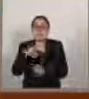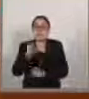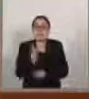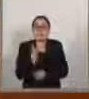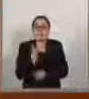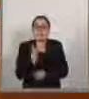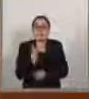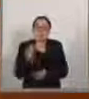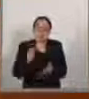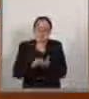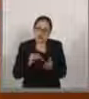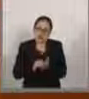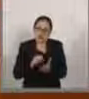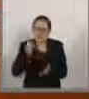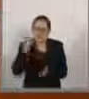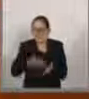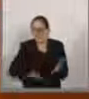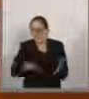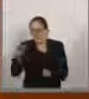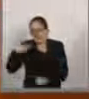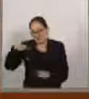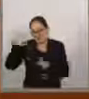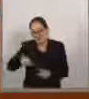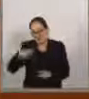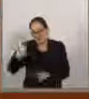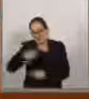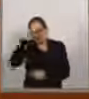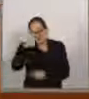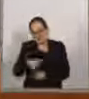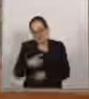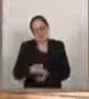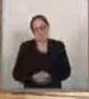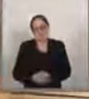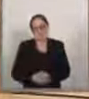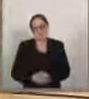siendo pequeña respecto a los retos que tiene el país en esta materia.